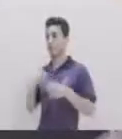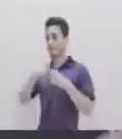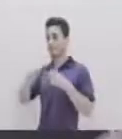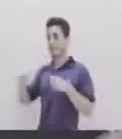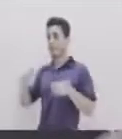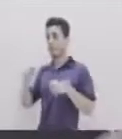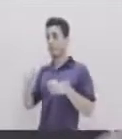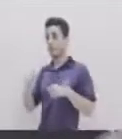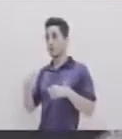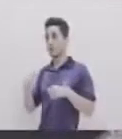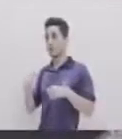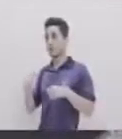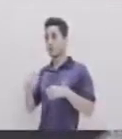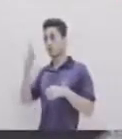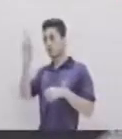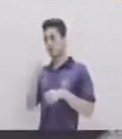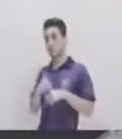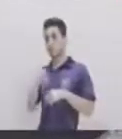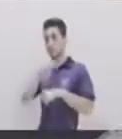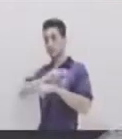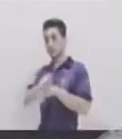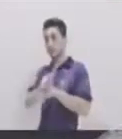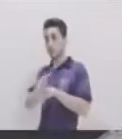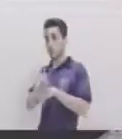Metros Sobre segundo Al cuadrado